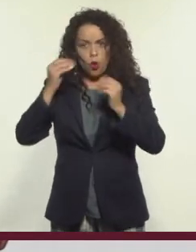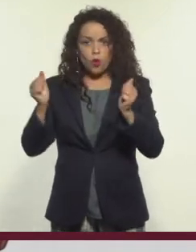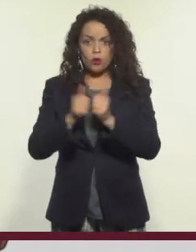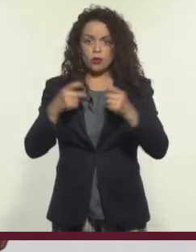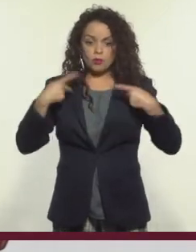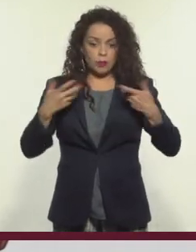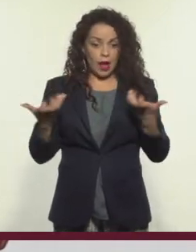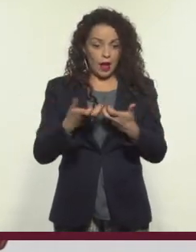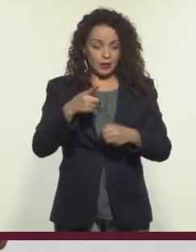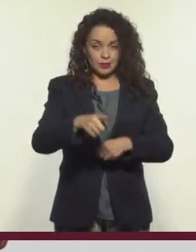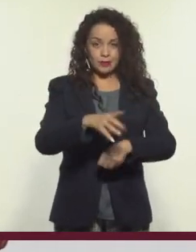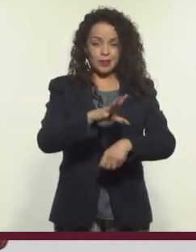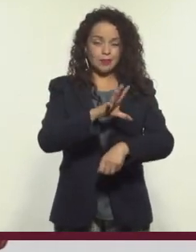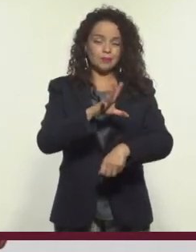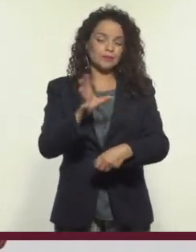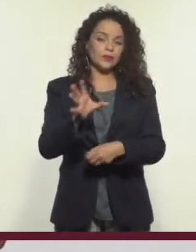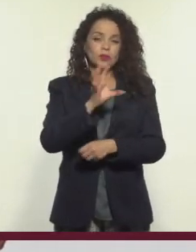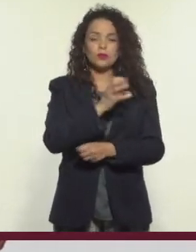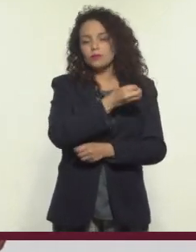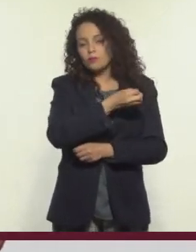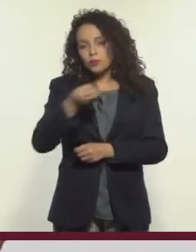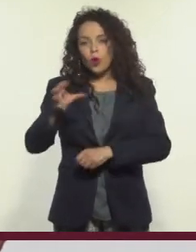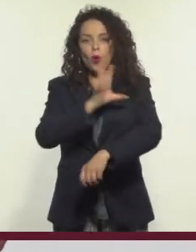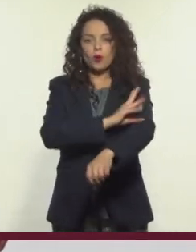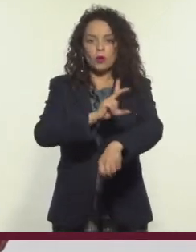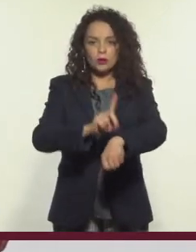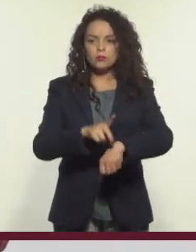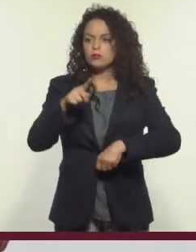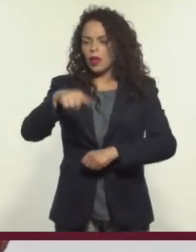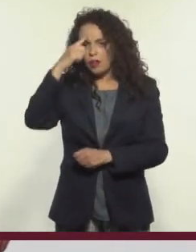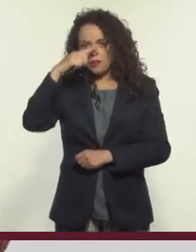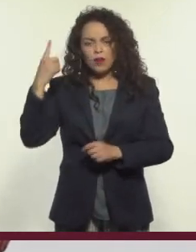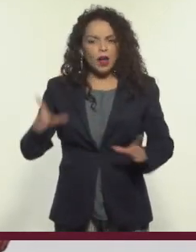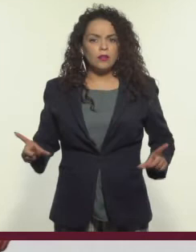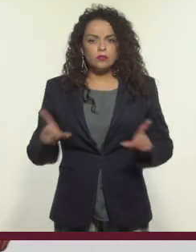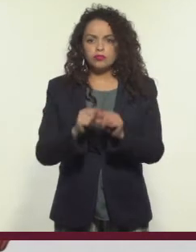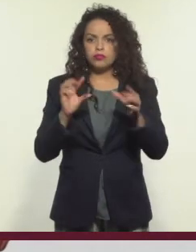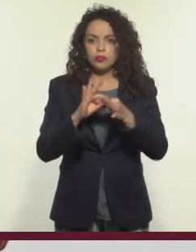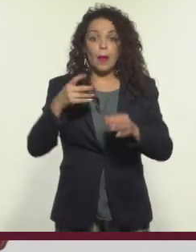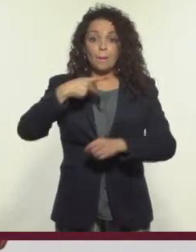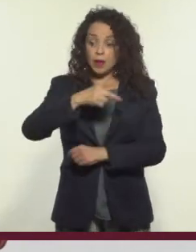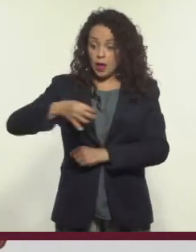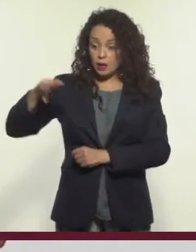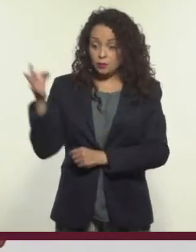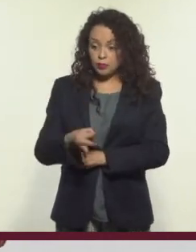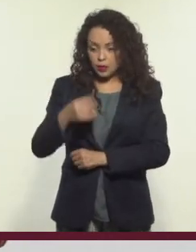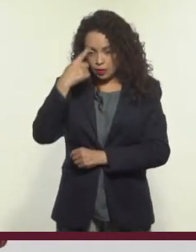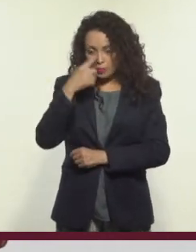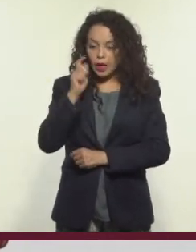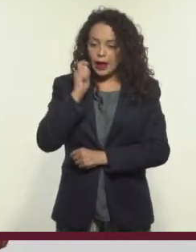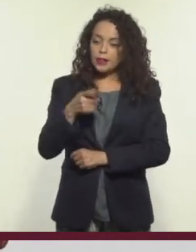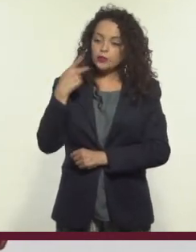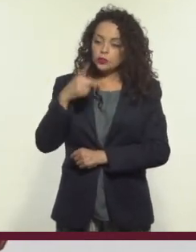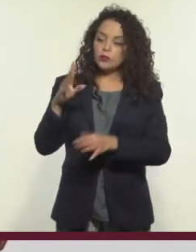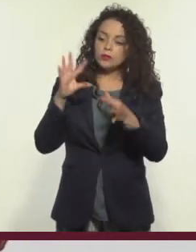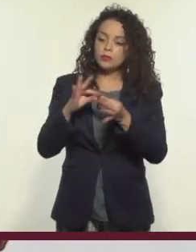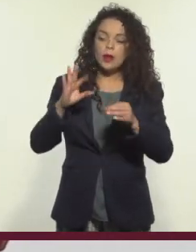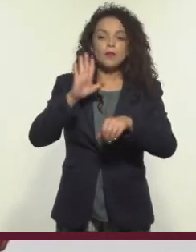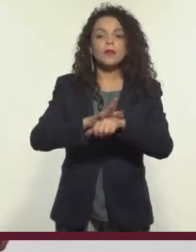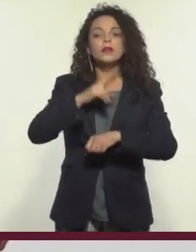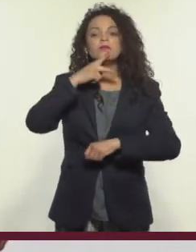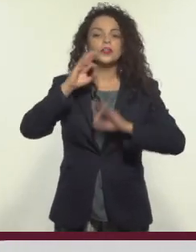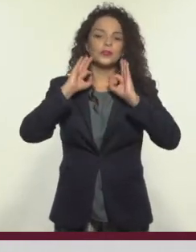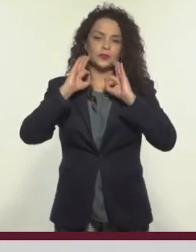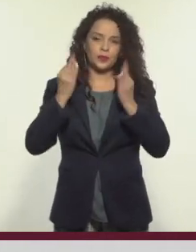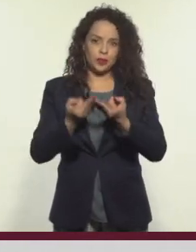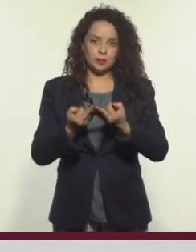los organizadores y bibliotecarios, crean un guión con una narrativa simple, pero efectiva, para contar sus experiencias de la mejor